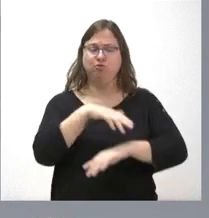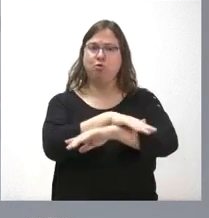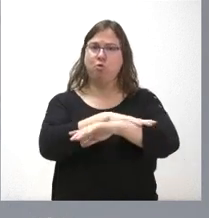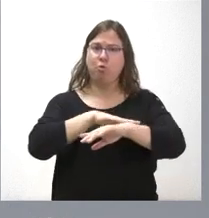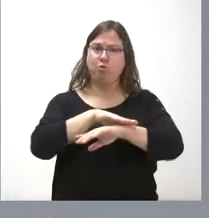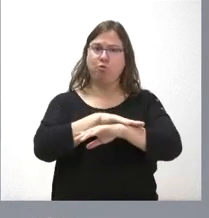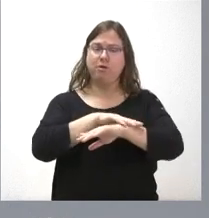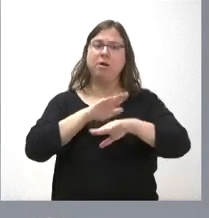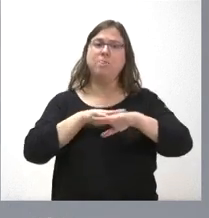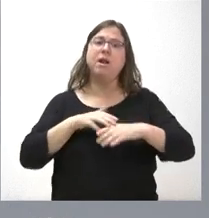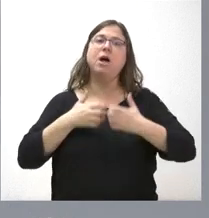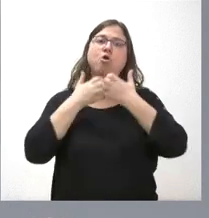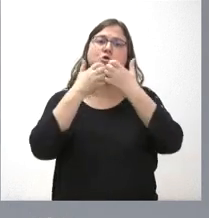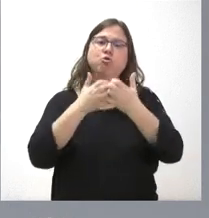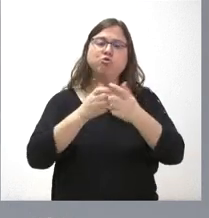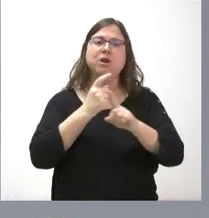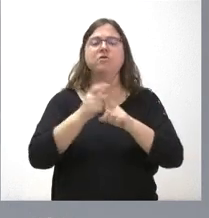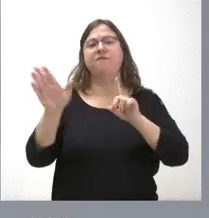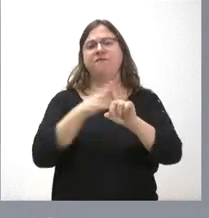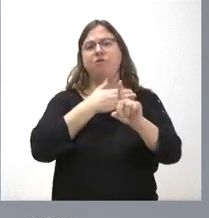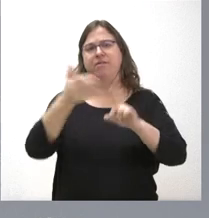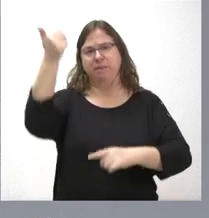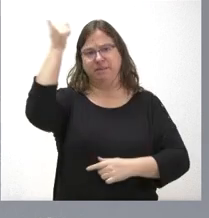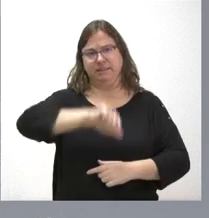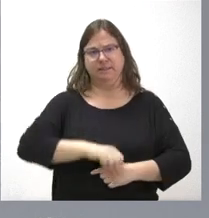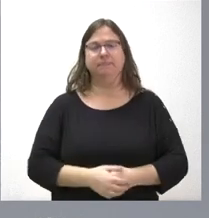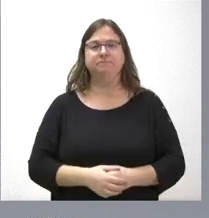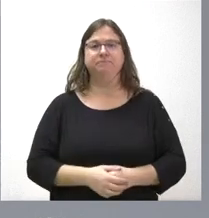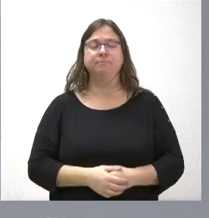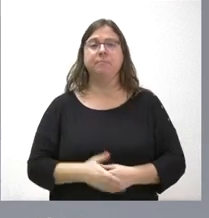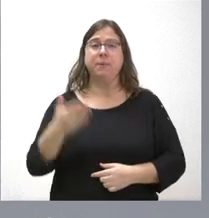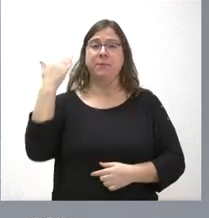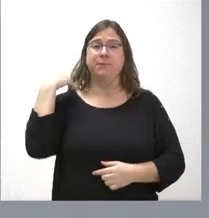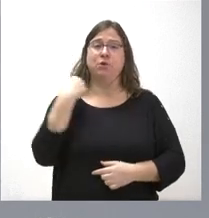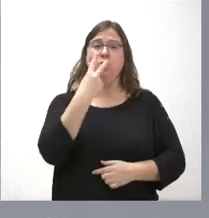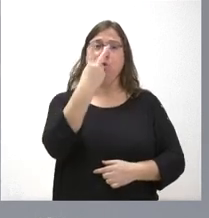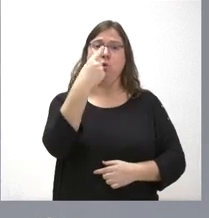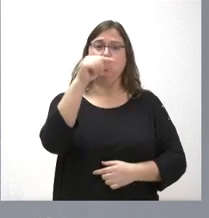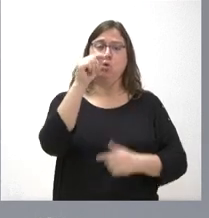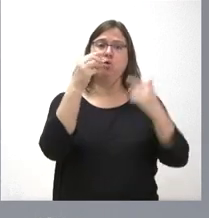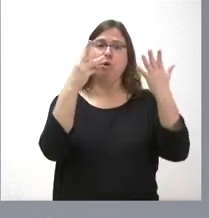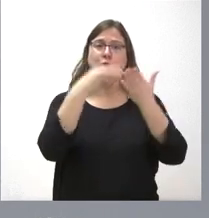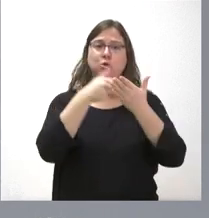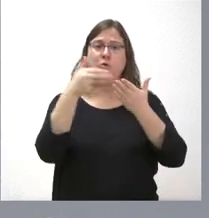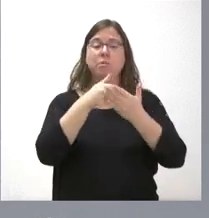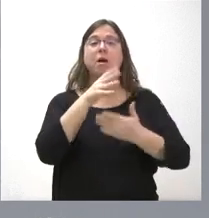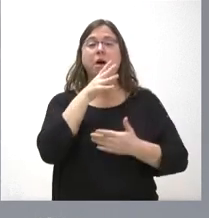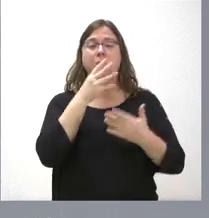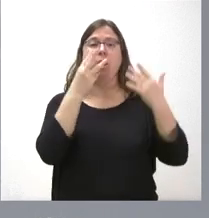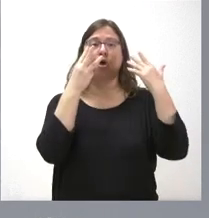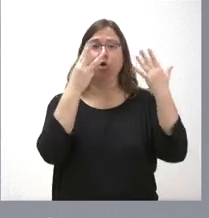en la lucha contra la violencia machista. Pasan de 2,8 millones a 8,9,